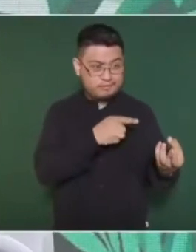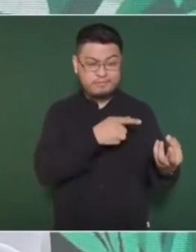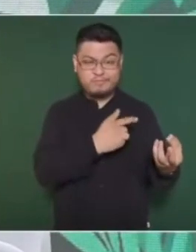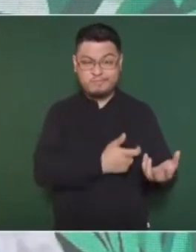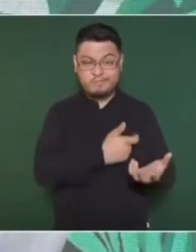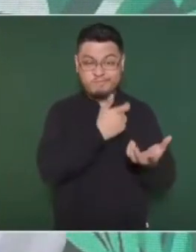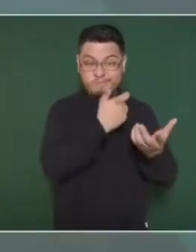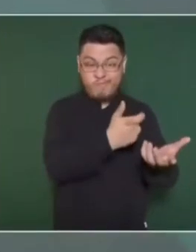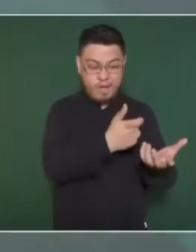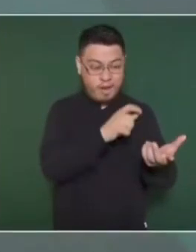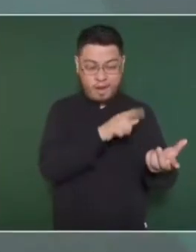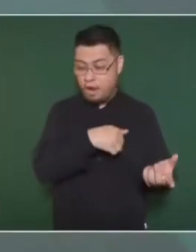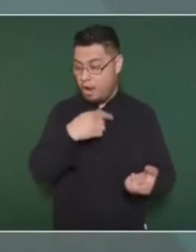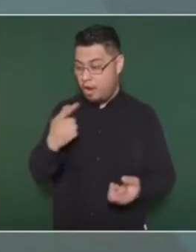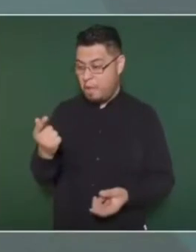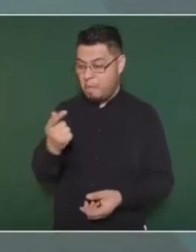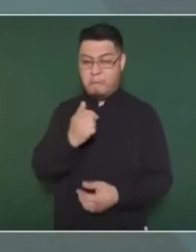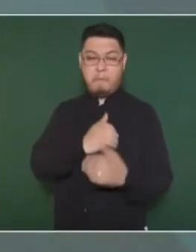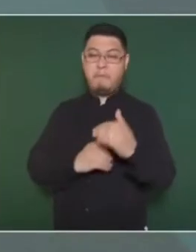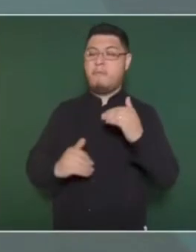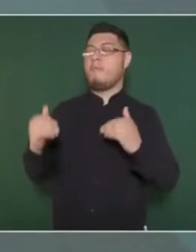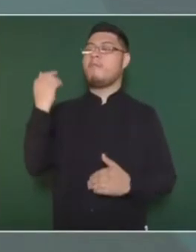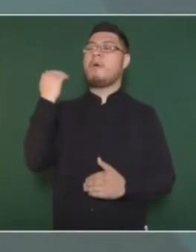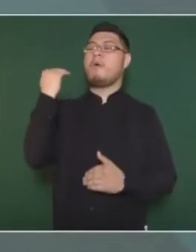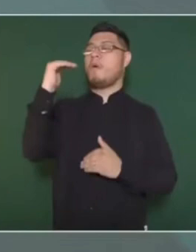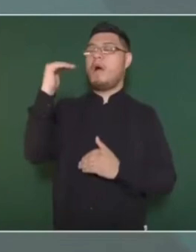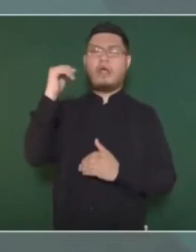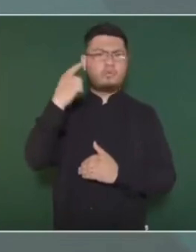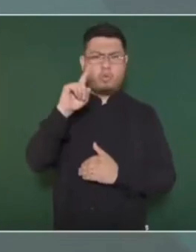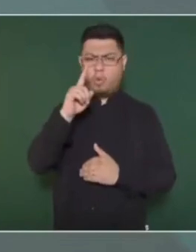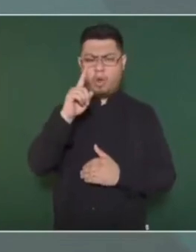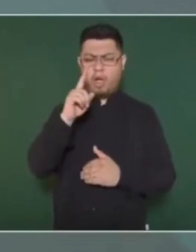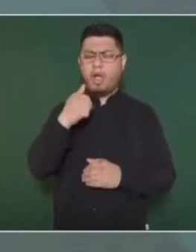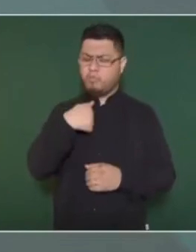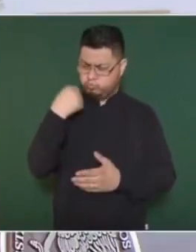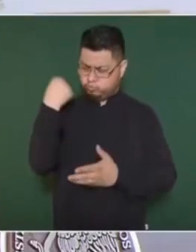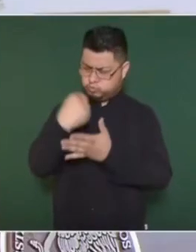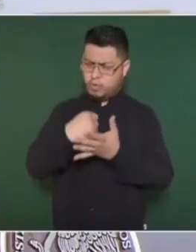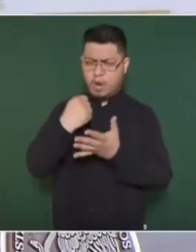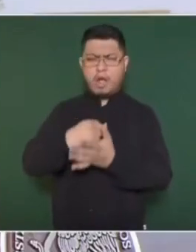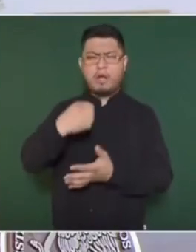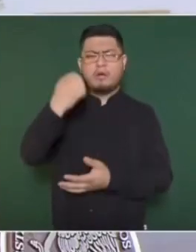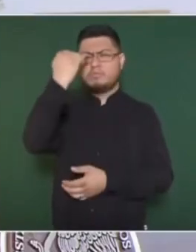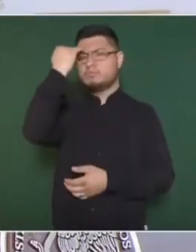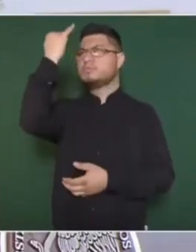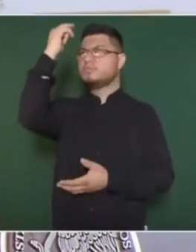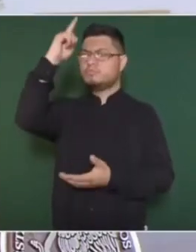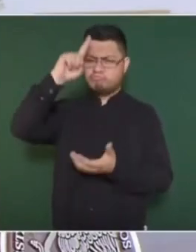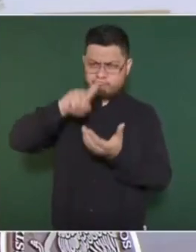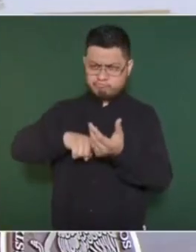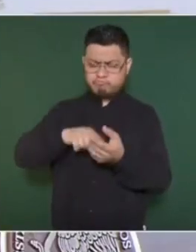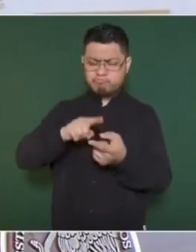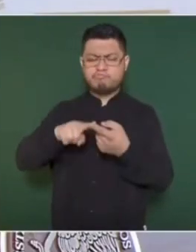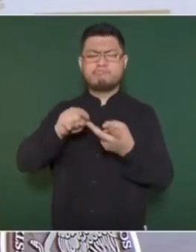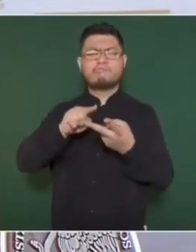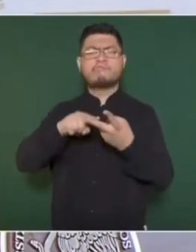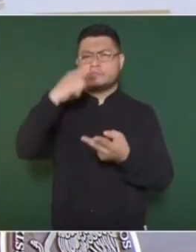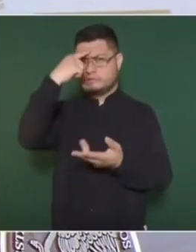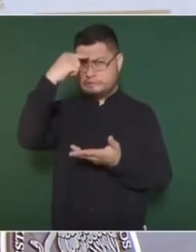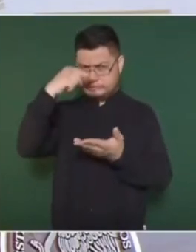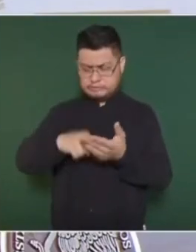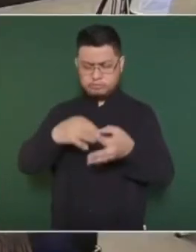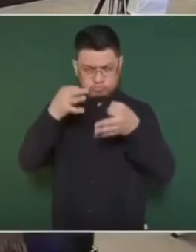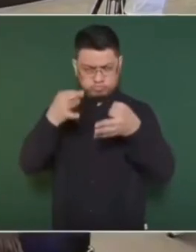Y se lucha por ideales, se lucha por principios. Y la felicidad no es